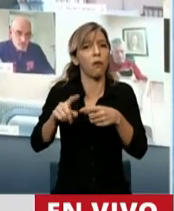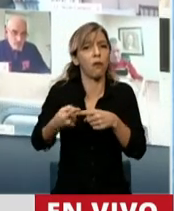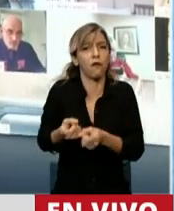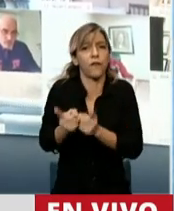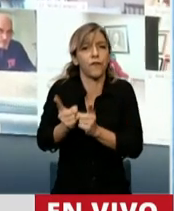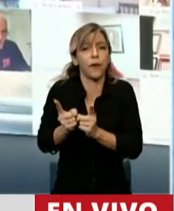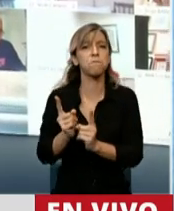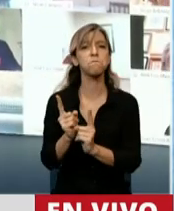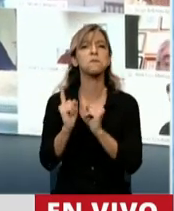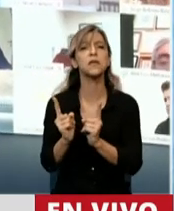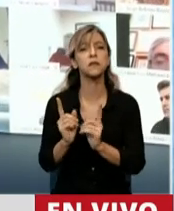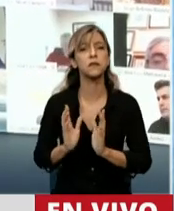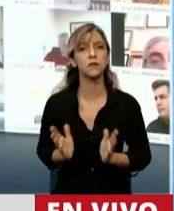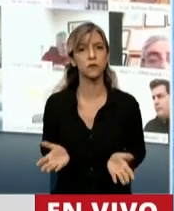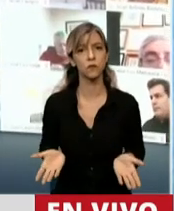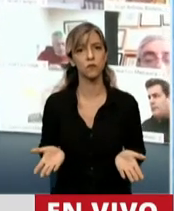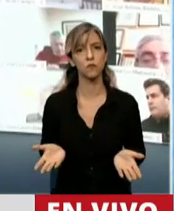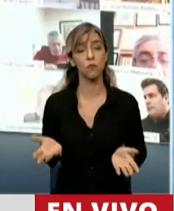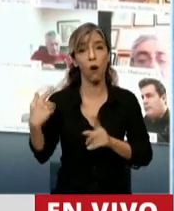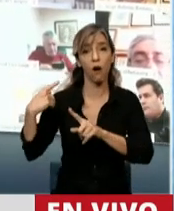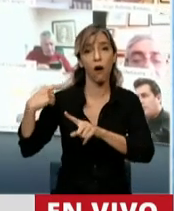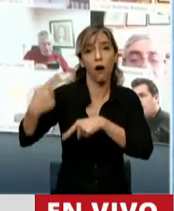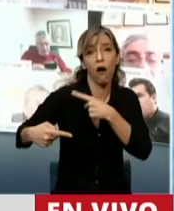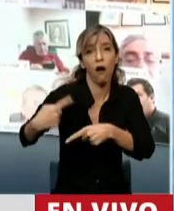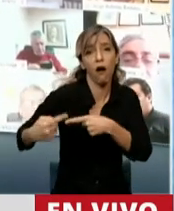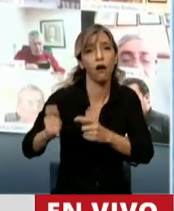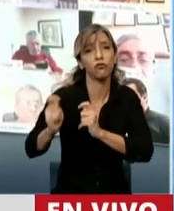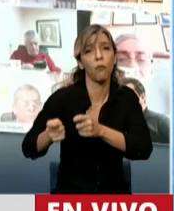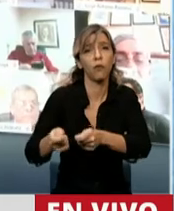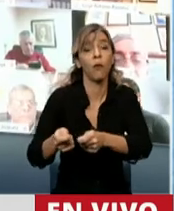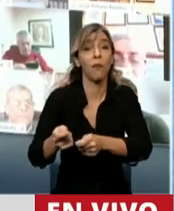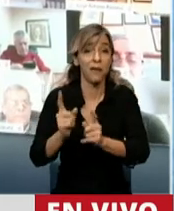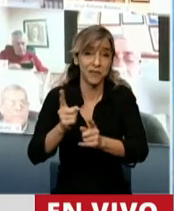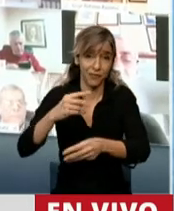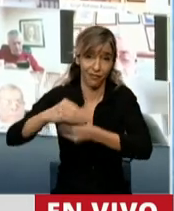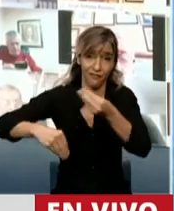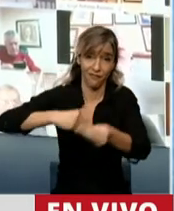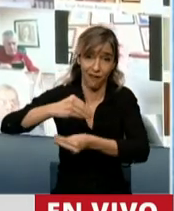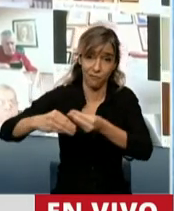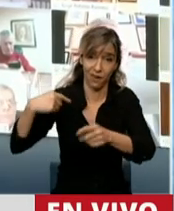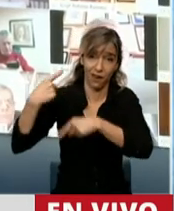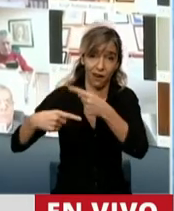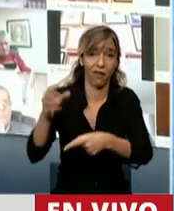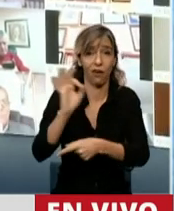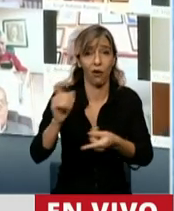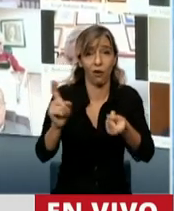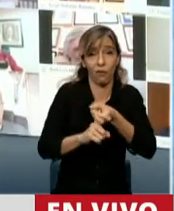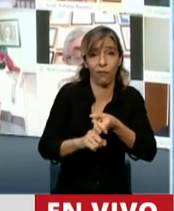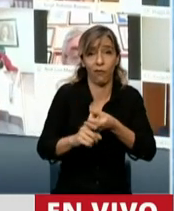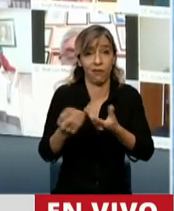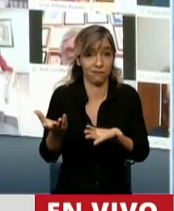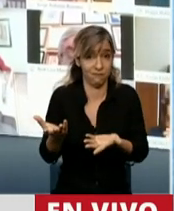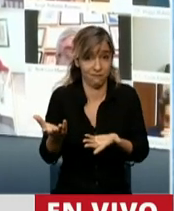en algunos casos con clara sucesión familiar y conyugal. Señor